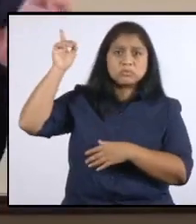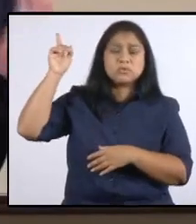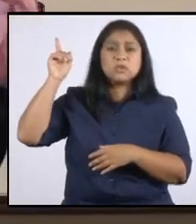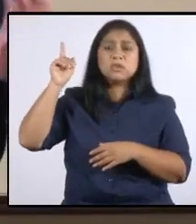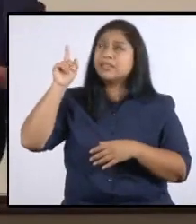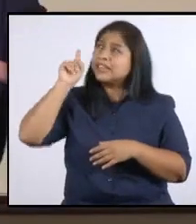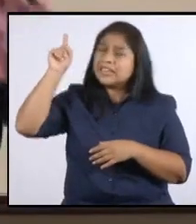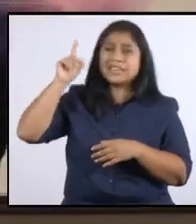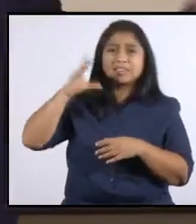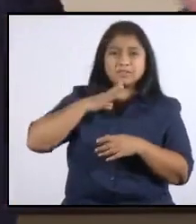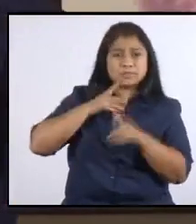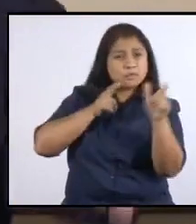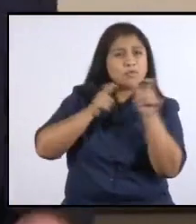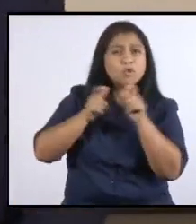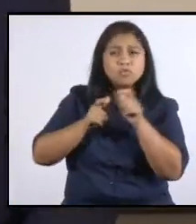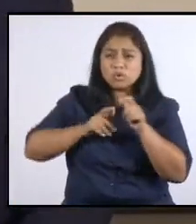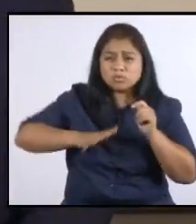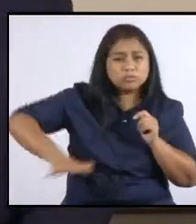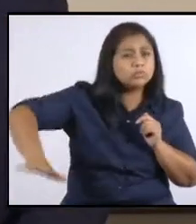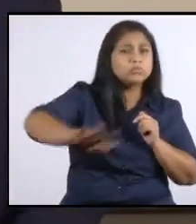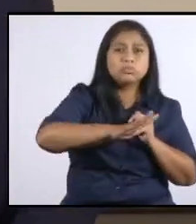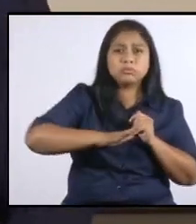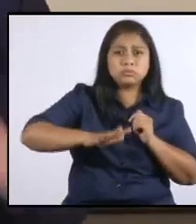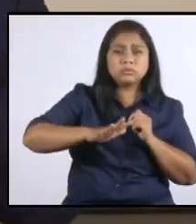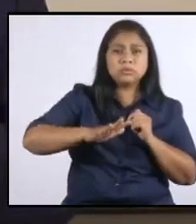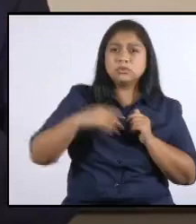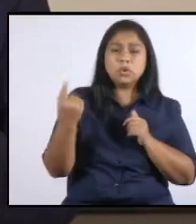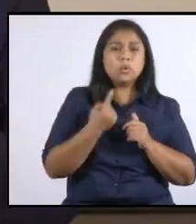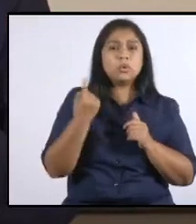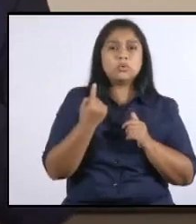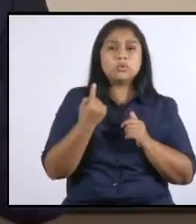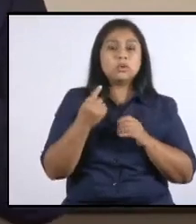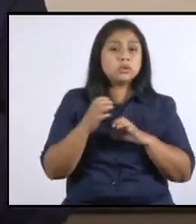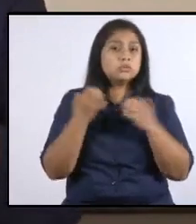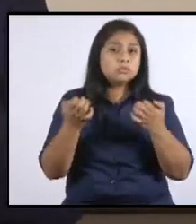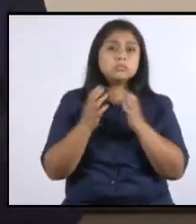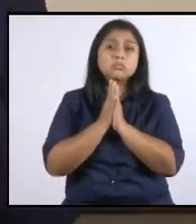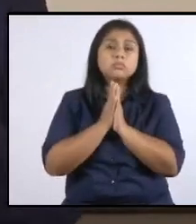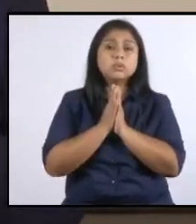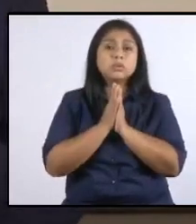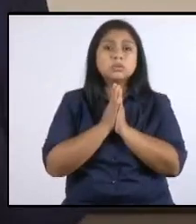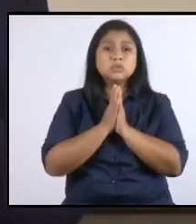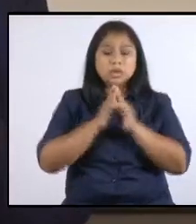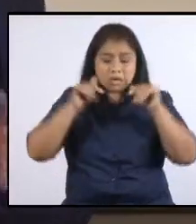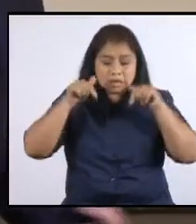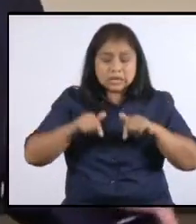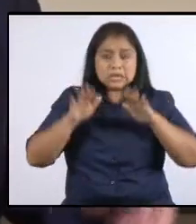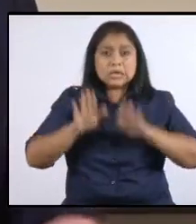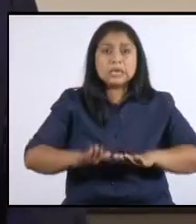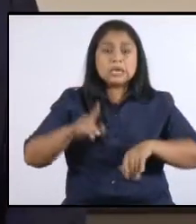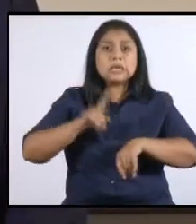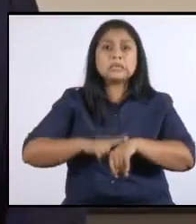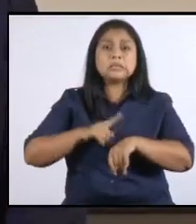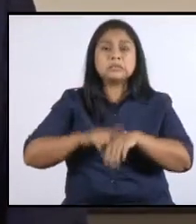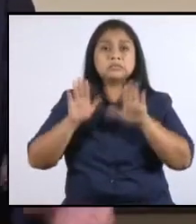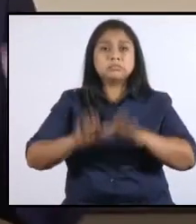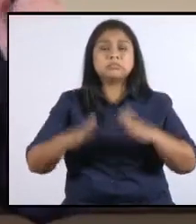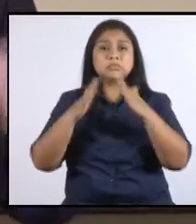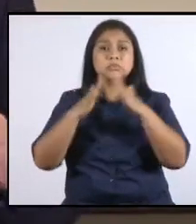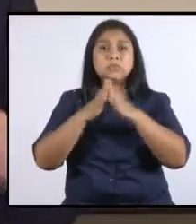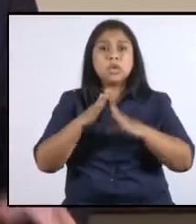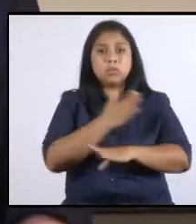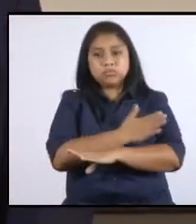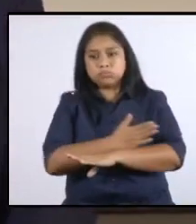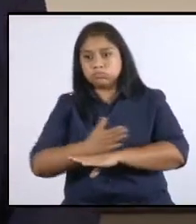tiene el control sobre todas las cosas y por eso les pido que en este toque de queda prolongado nos